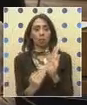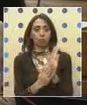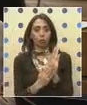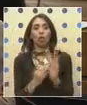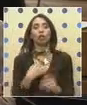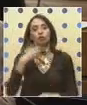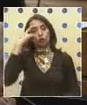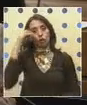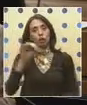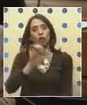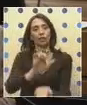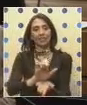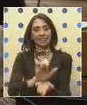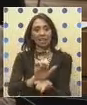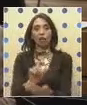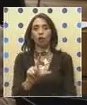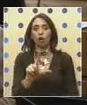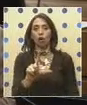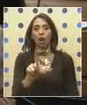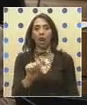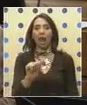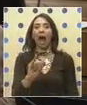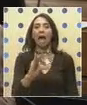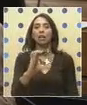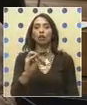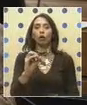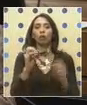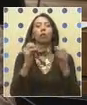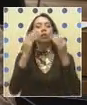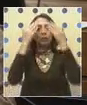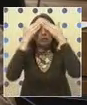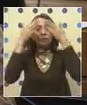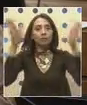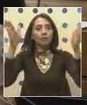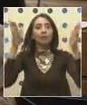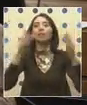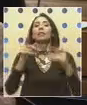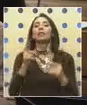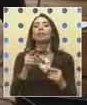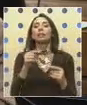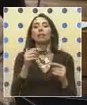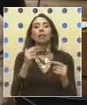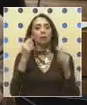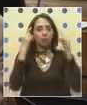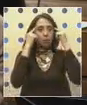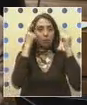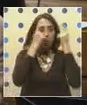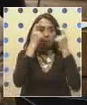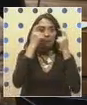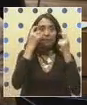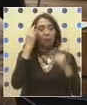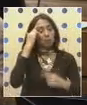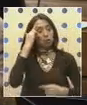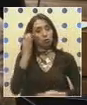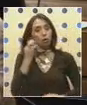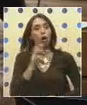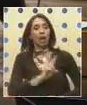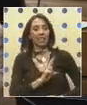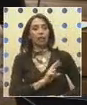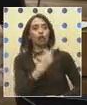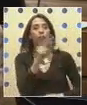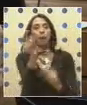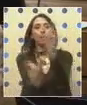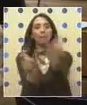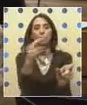que creo en un Estado laico. Creo en un Estado en que las convicciones religiosas son personales. No son para